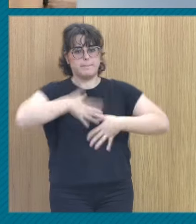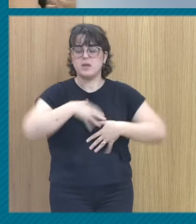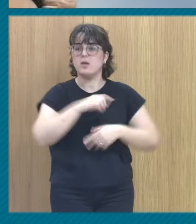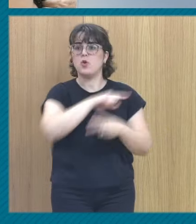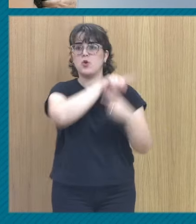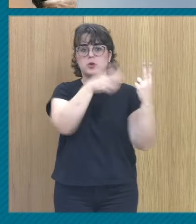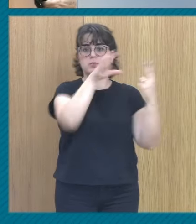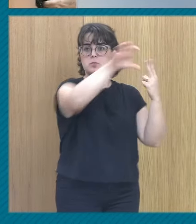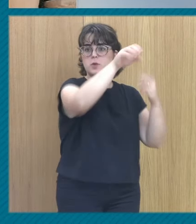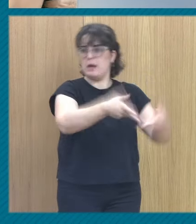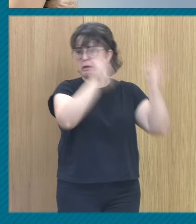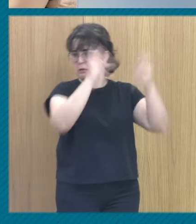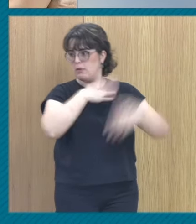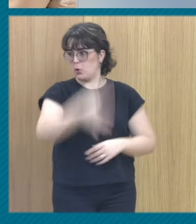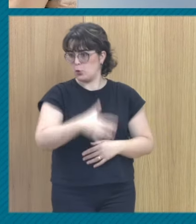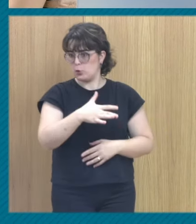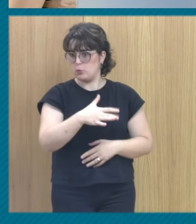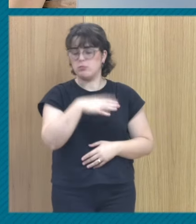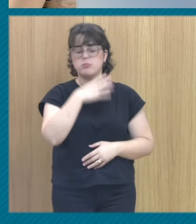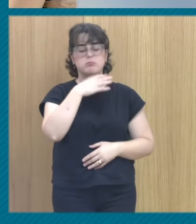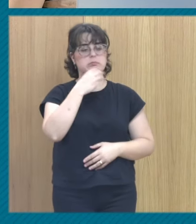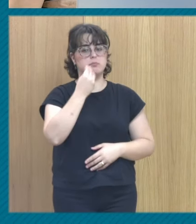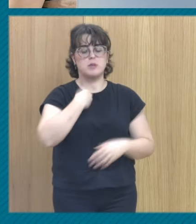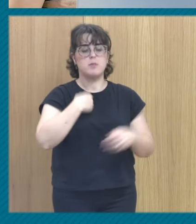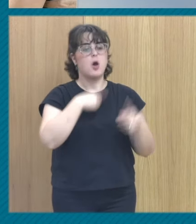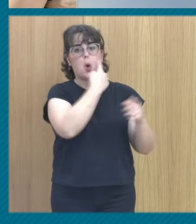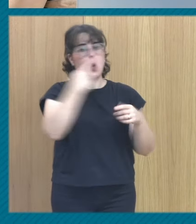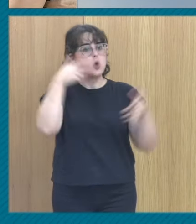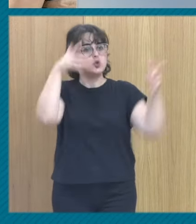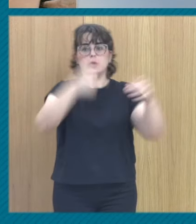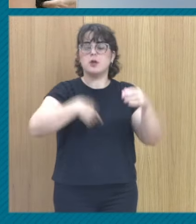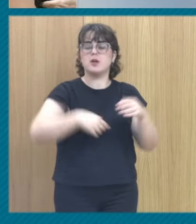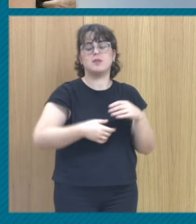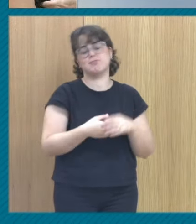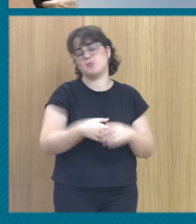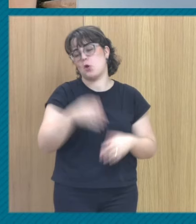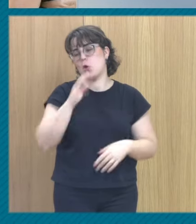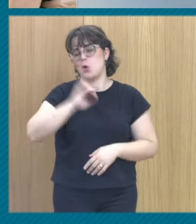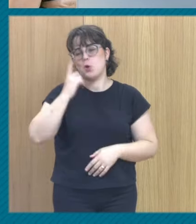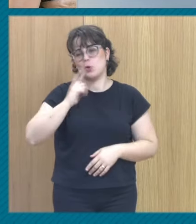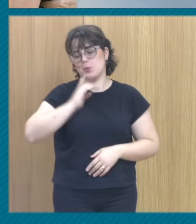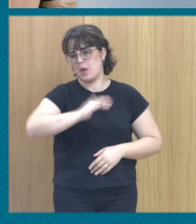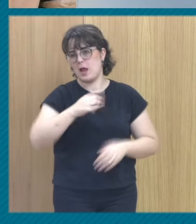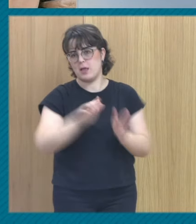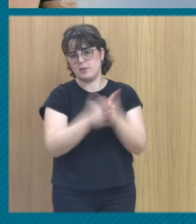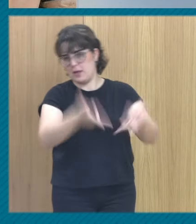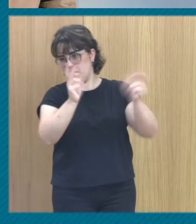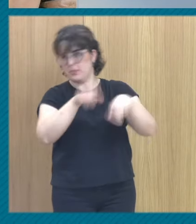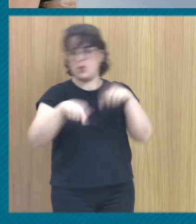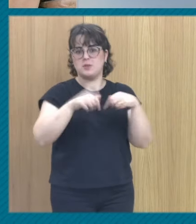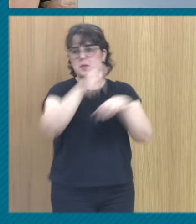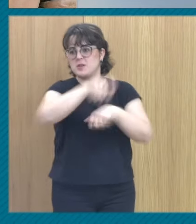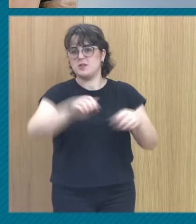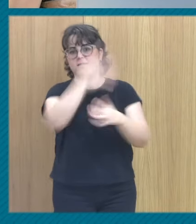primeras están colgadas, libres, porque en espirales en la consultoría donde yo trabajo tenemos la mala costumbre de publicar todo lo que podemos libre en la red para que la